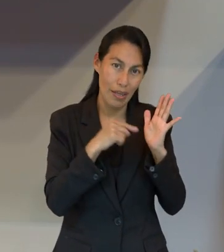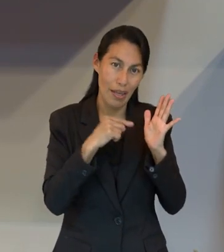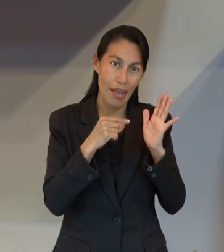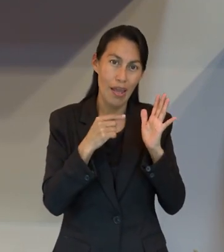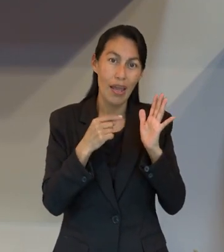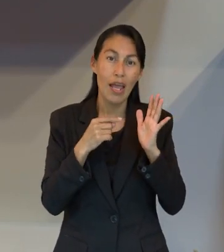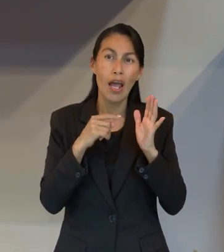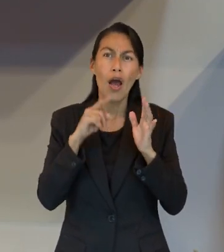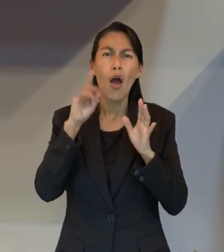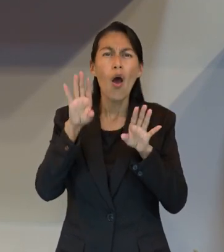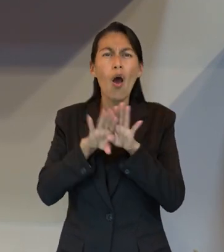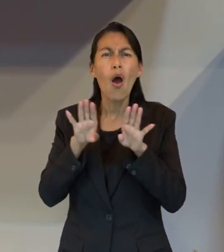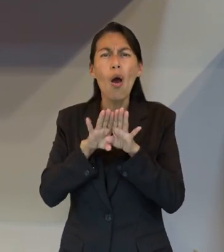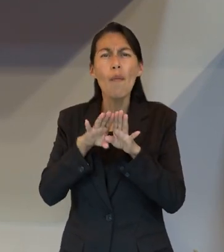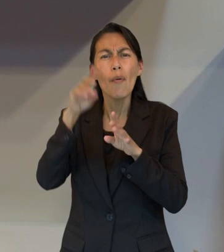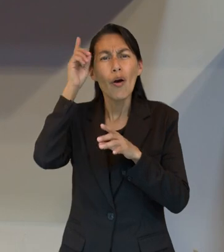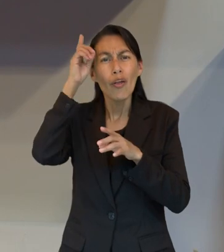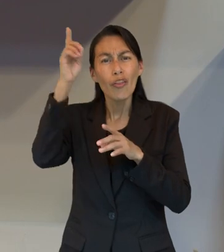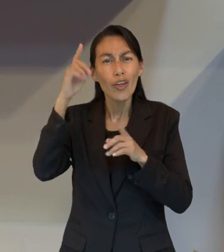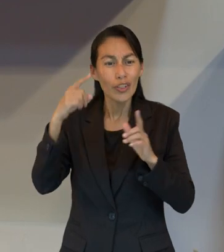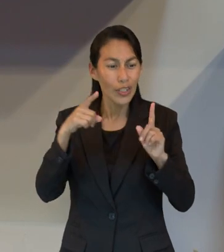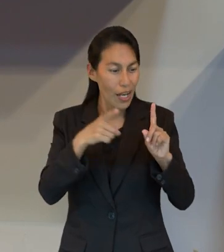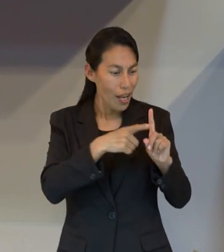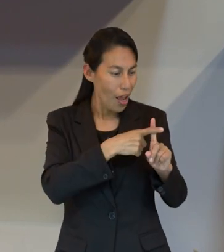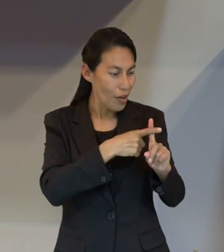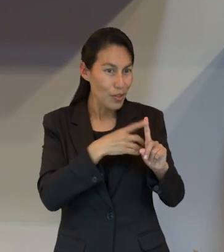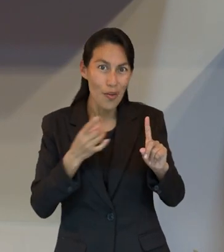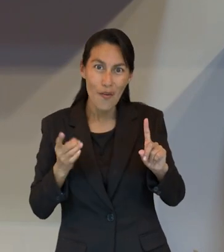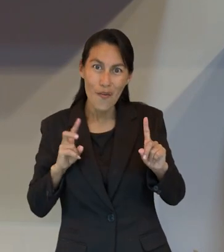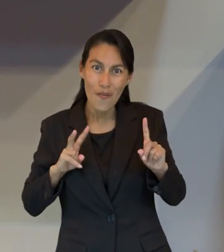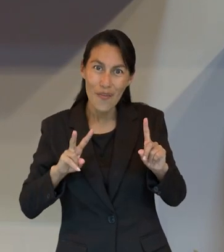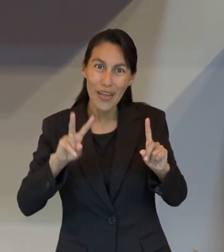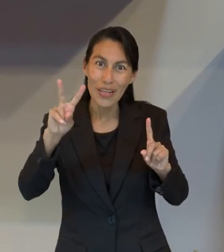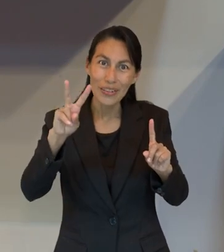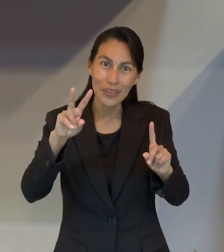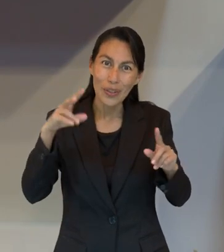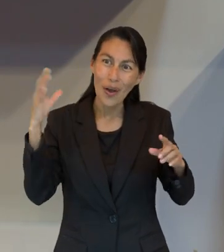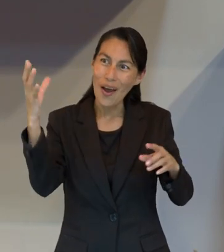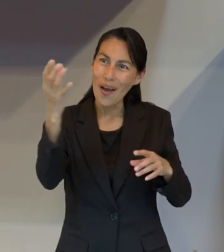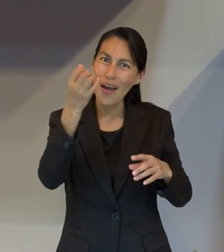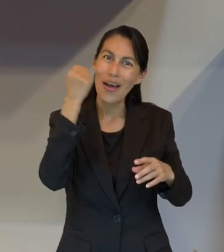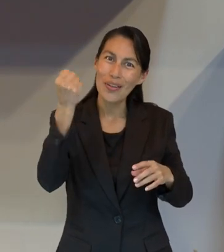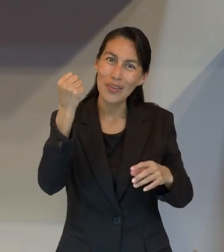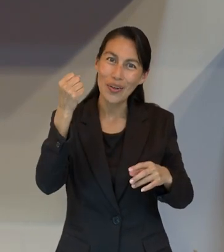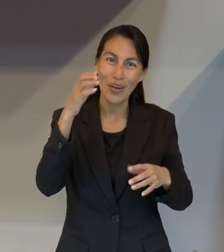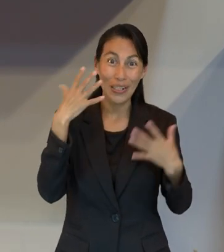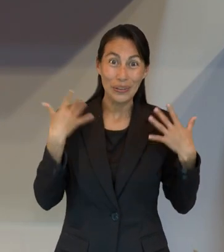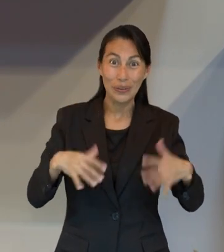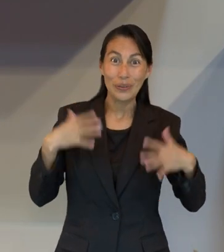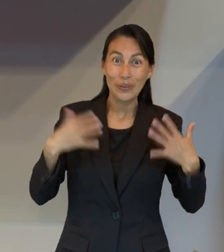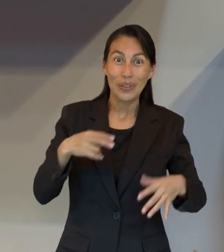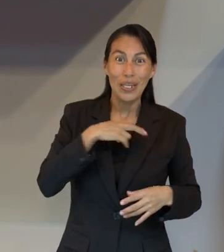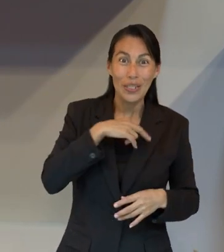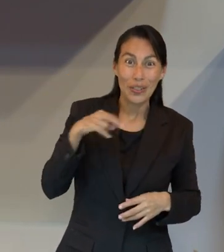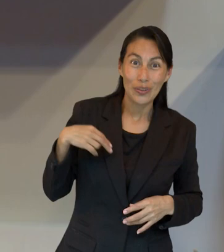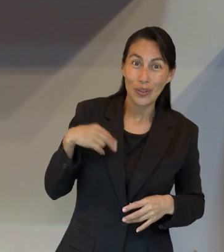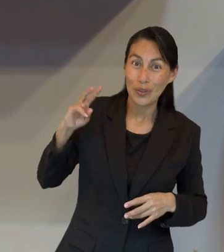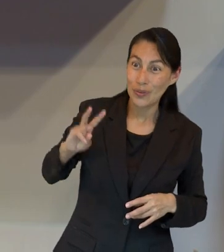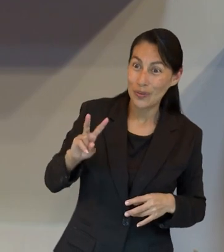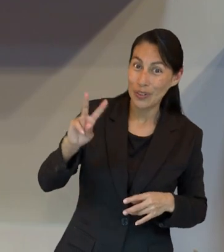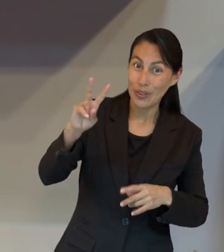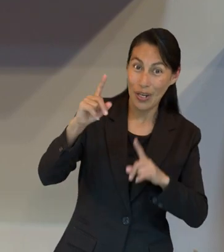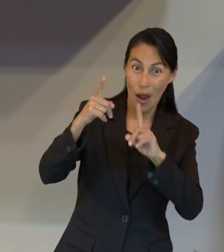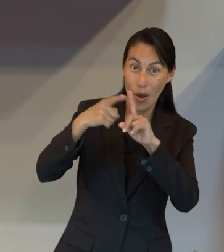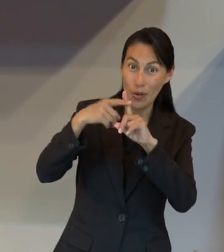enfatiza la importancia de los logros de Jesús en la cruz y cómo nosotros debemos dirigir nuestra vista hacia la victoria de Jesús.